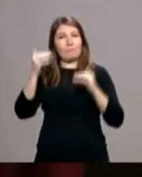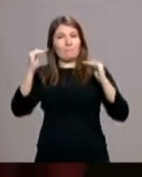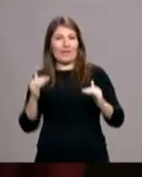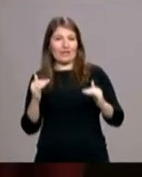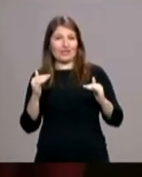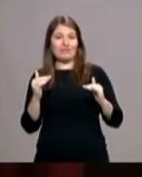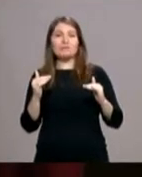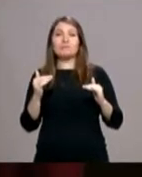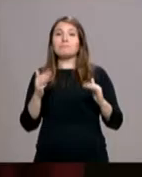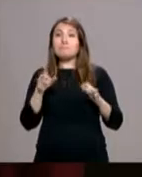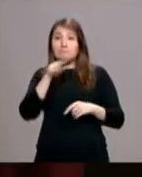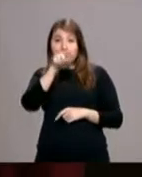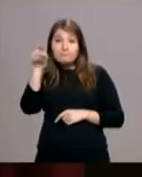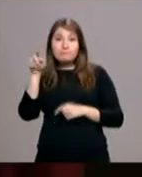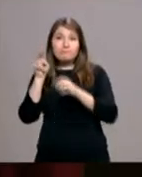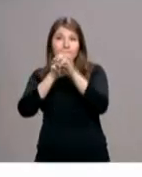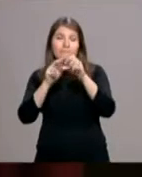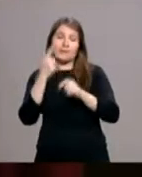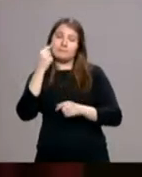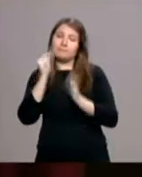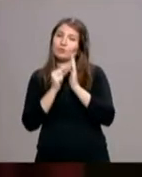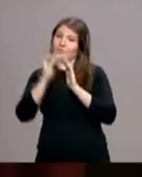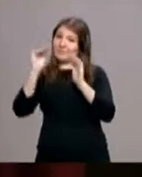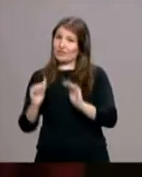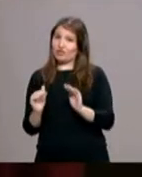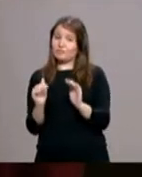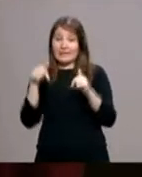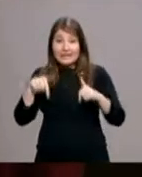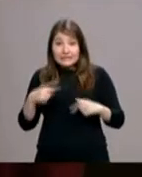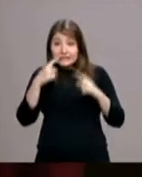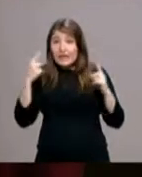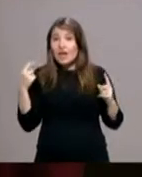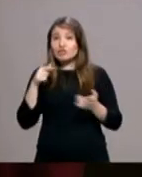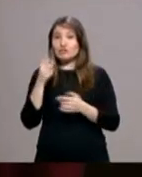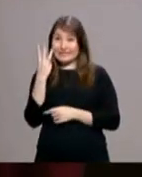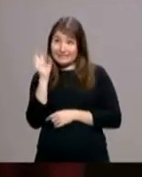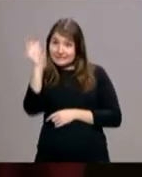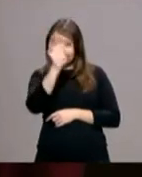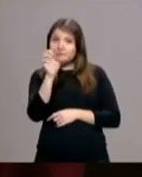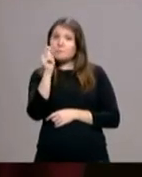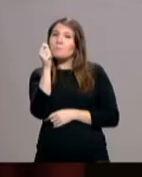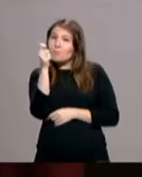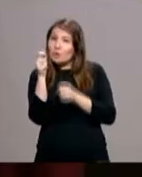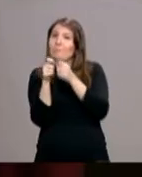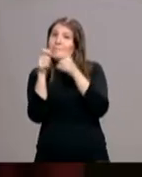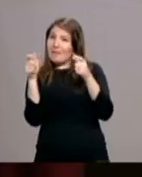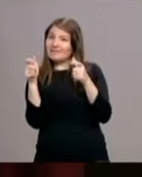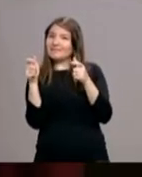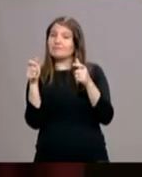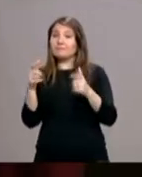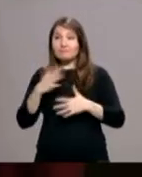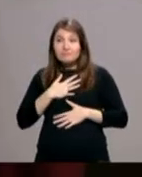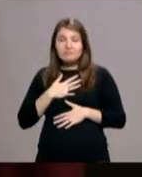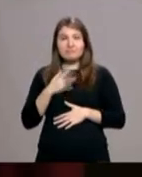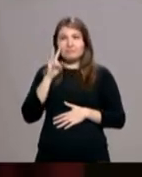provincias de allí son las que menos marcan. Este año en esas tres comunidades autónomas se ha incrementado el porcentaje y para nosotros eso es un